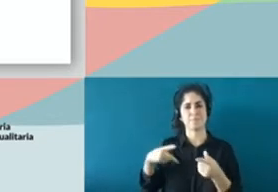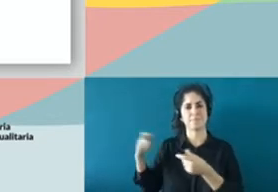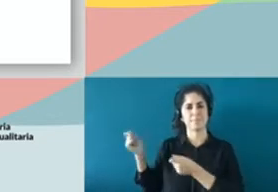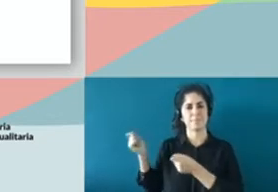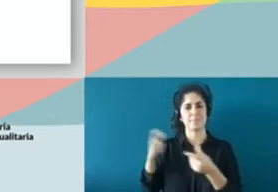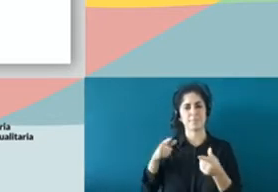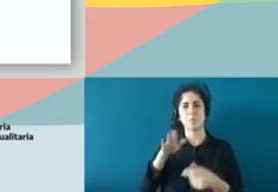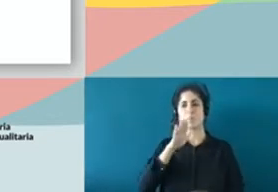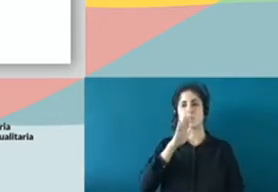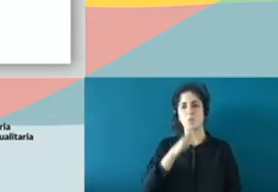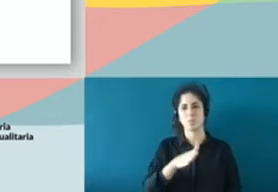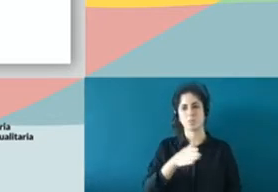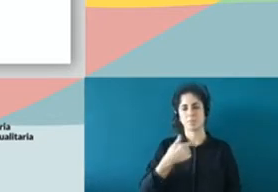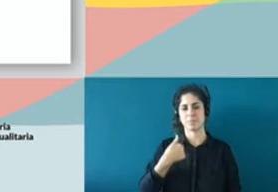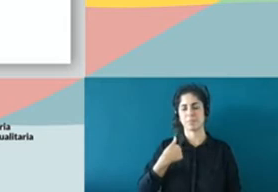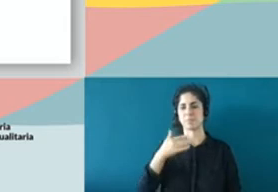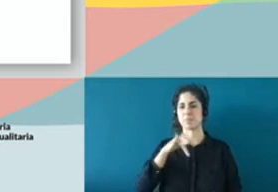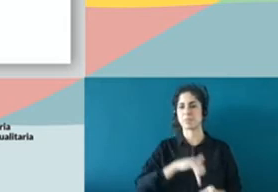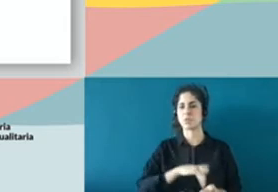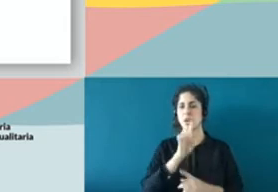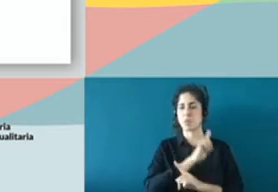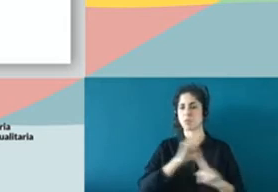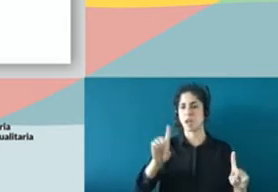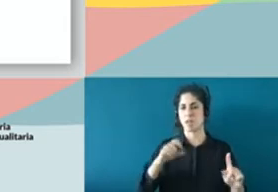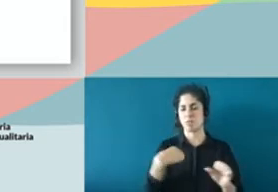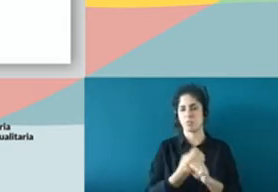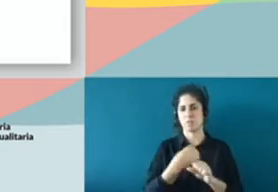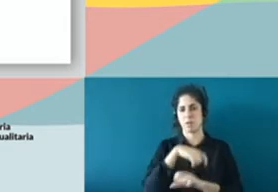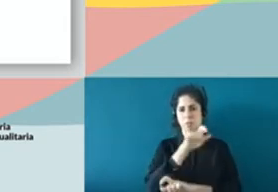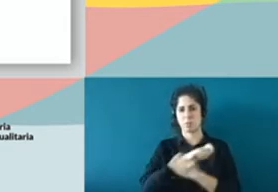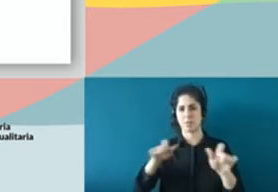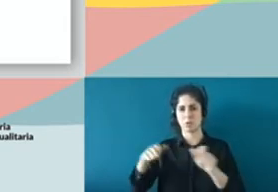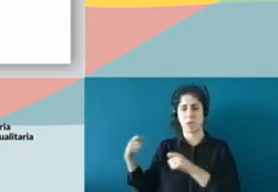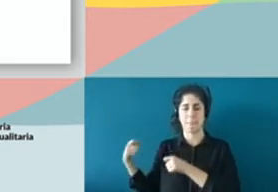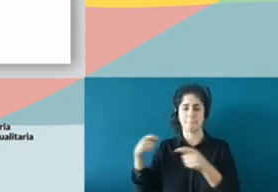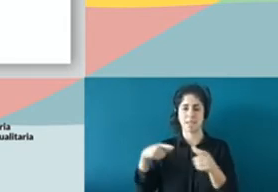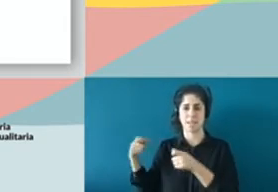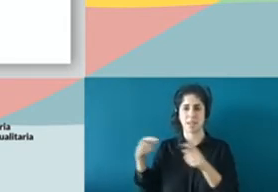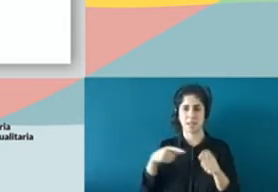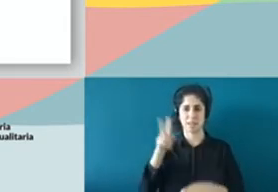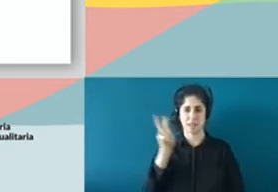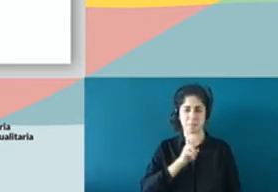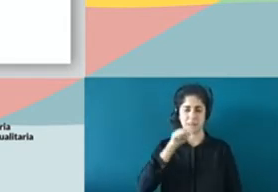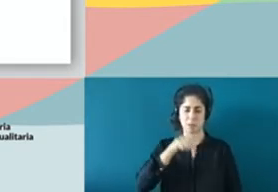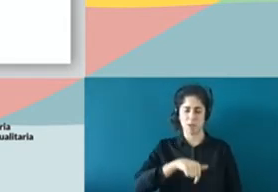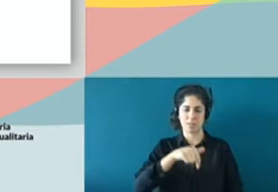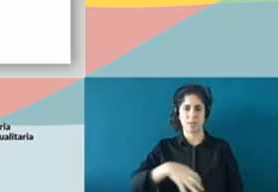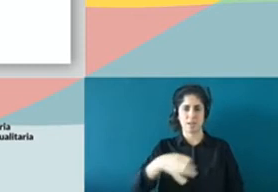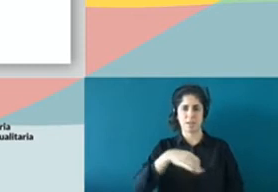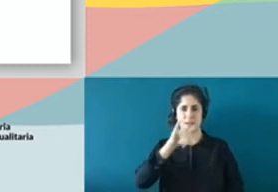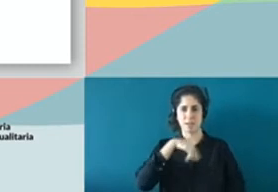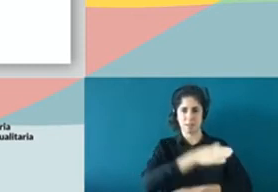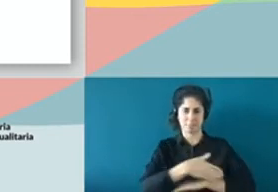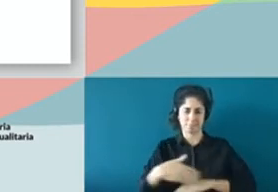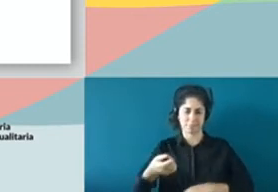después de llevar un año trabajando con personas migrantes que han llegado a nuestras costas, realmente, después de ver la situación de